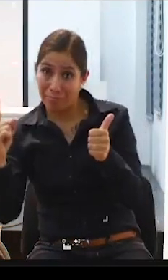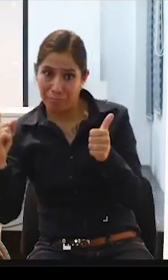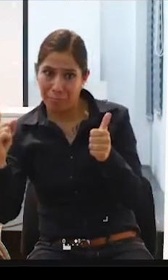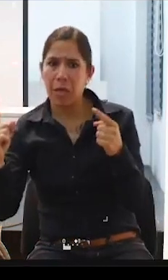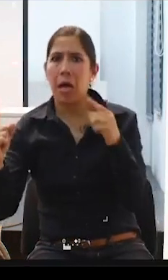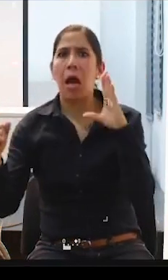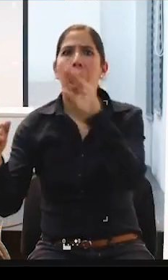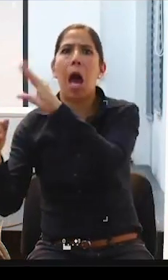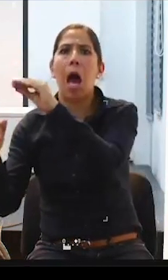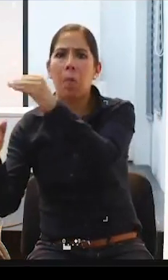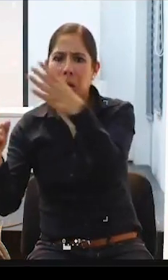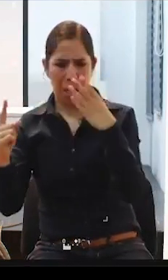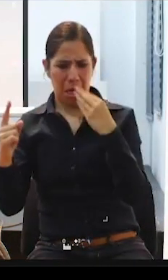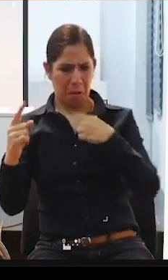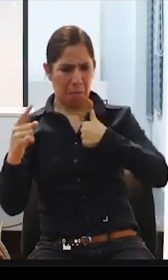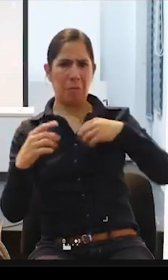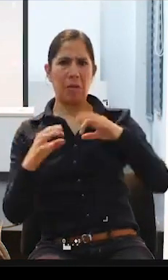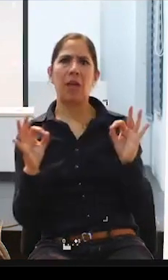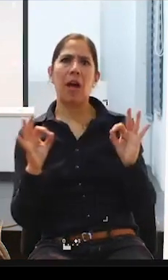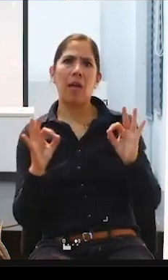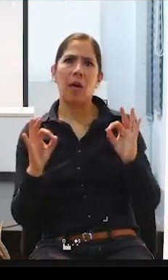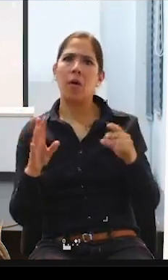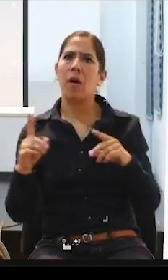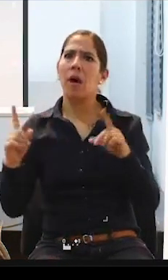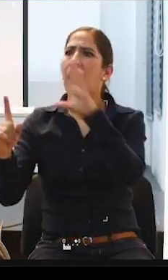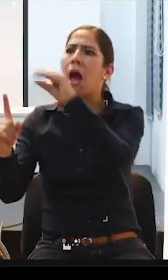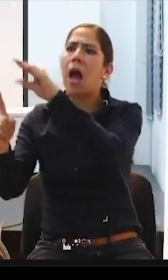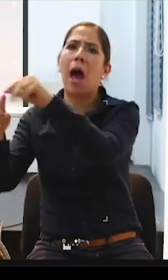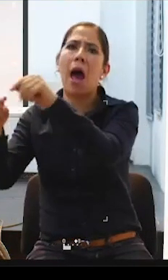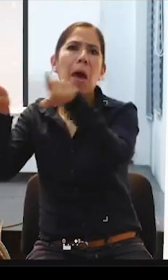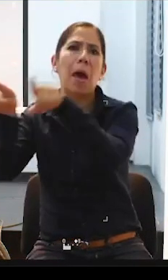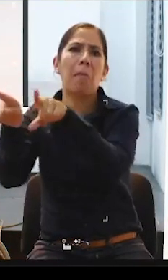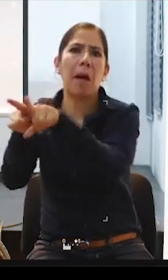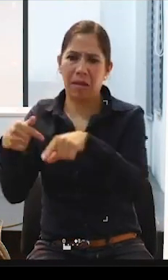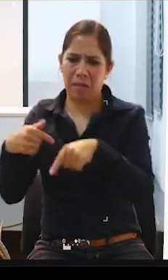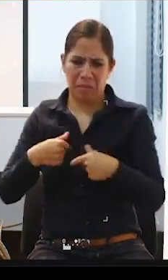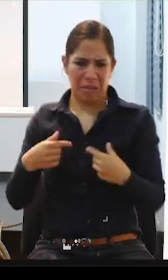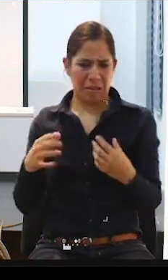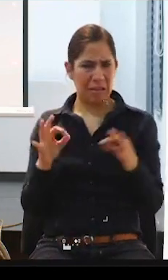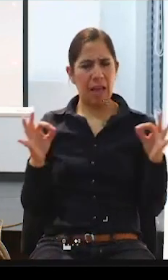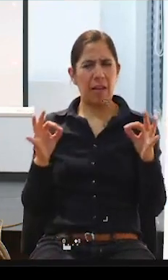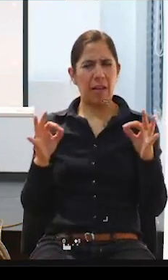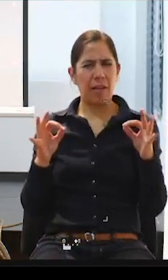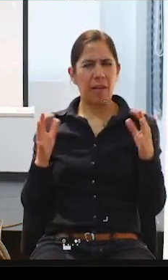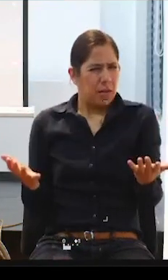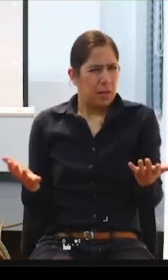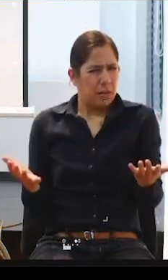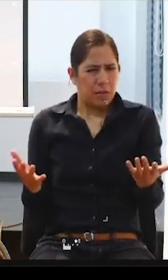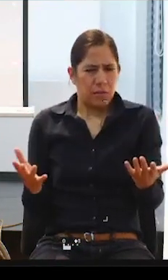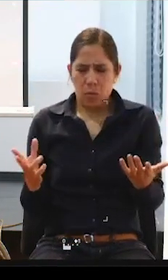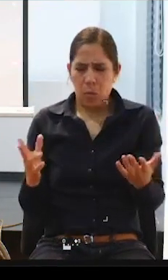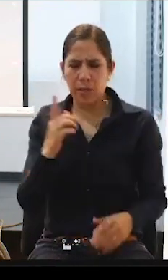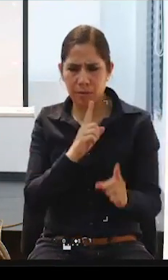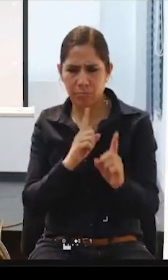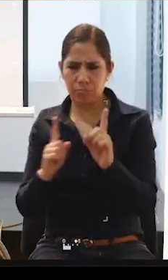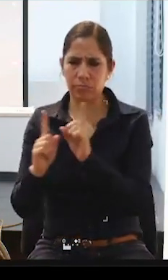hermana, con cualquiera menos contigo, como ha pasado durante mucho tiempo. Entonces,